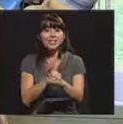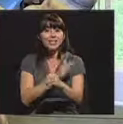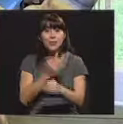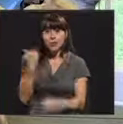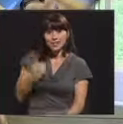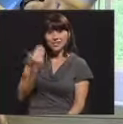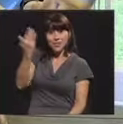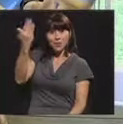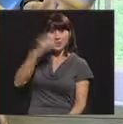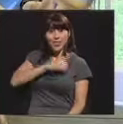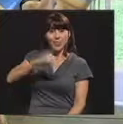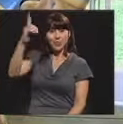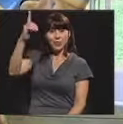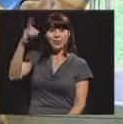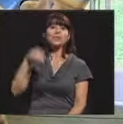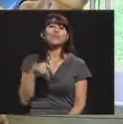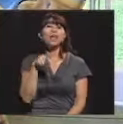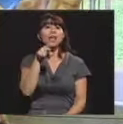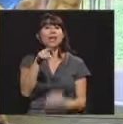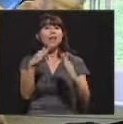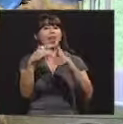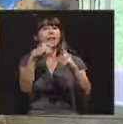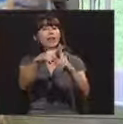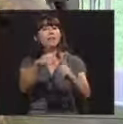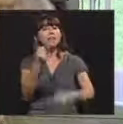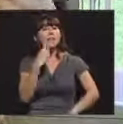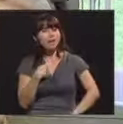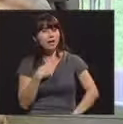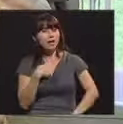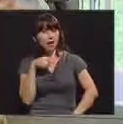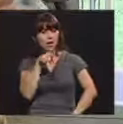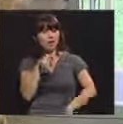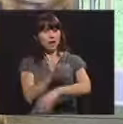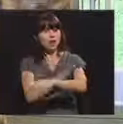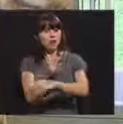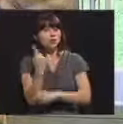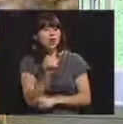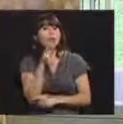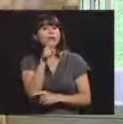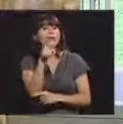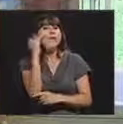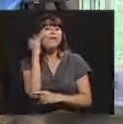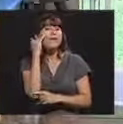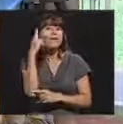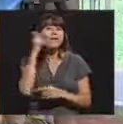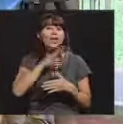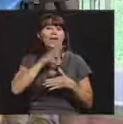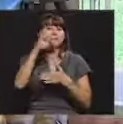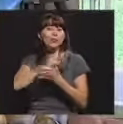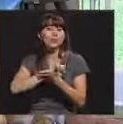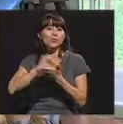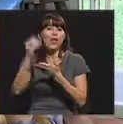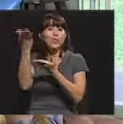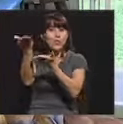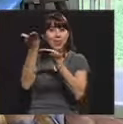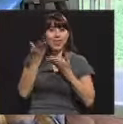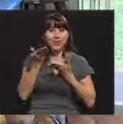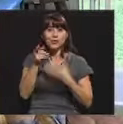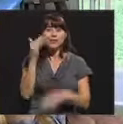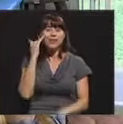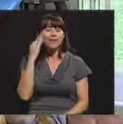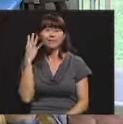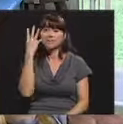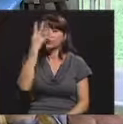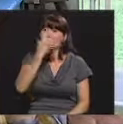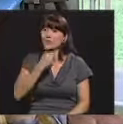Y ahí en la iglesia me decían que solo yo la sé porque el Espíritu Santo fue el que me la dio, ¿ah? Usted sabe.